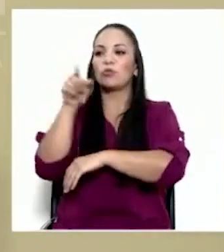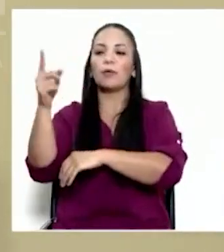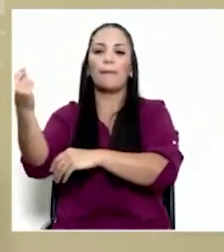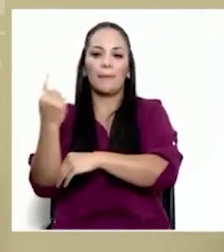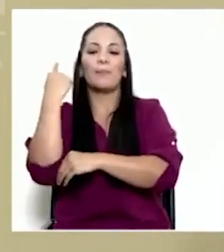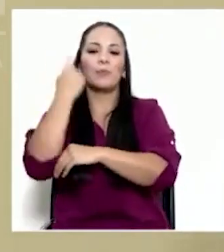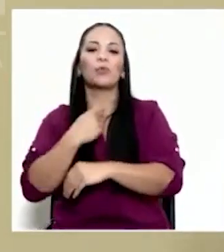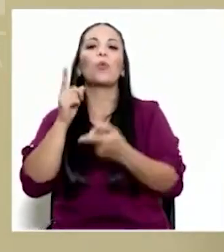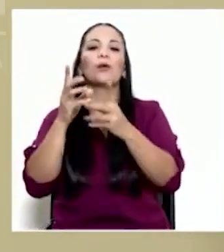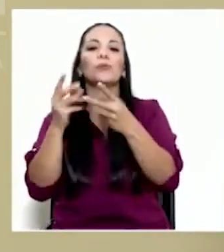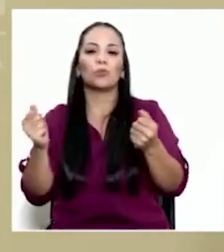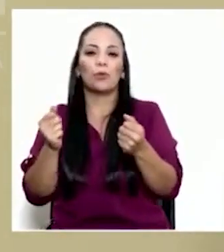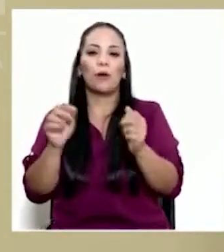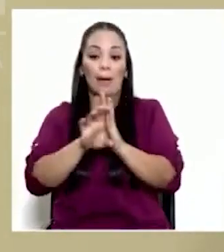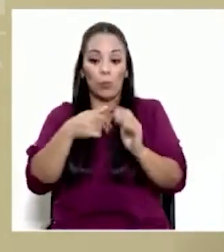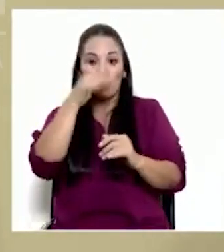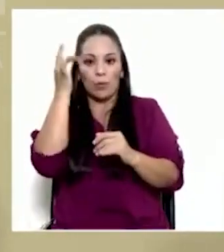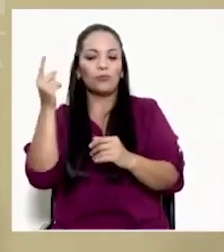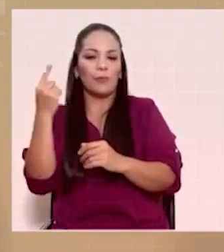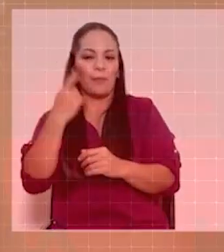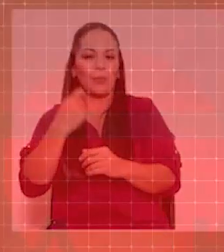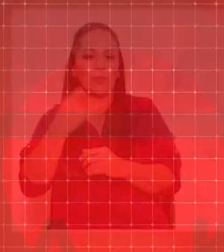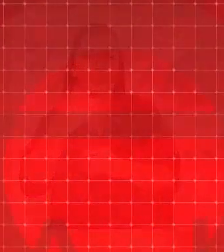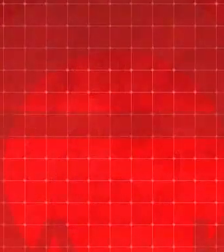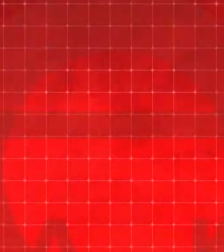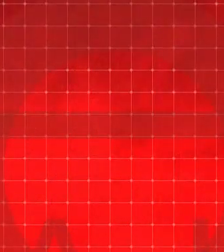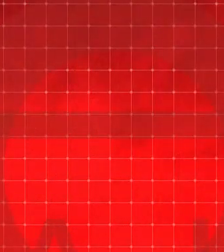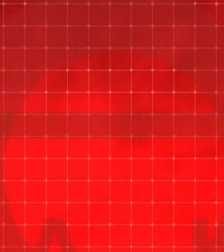cuál es la solución, por si a mí se me olvida. Muchas gracias.